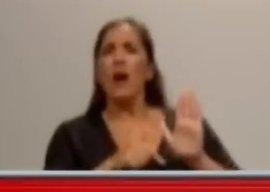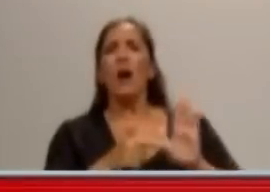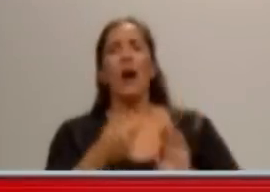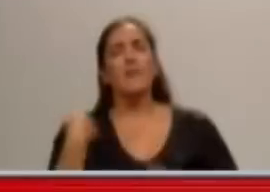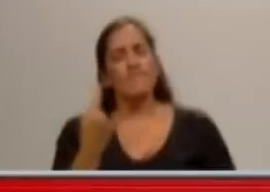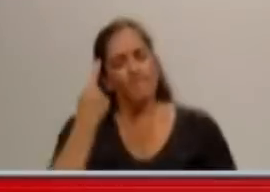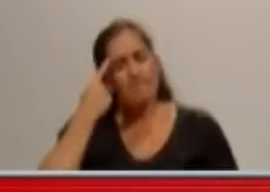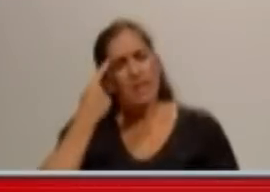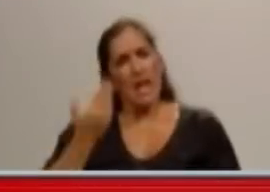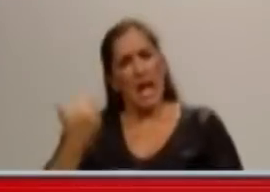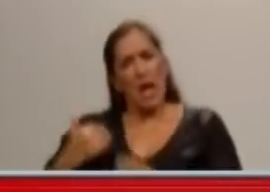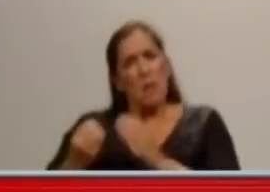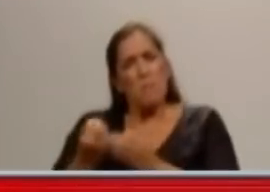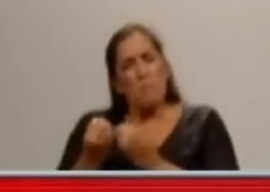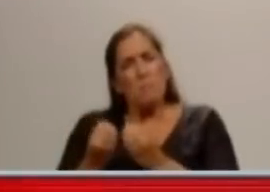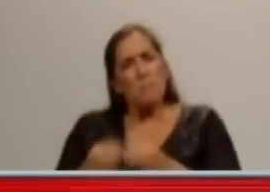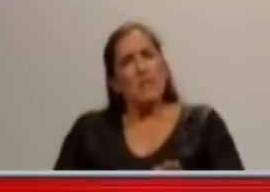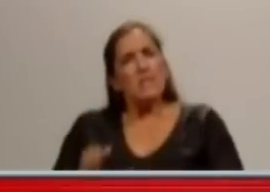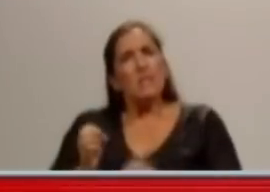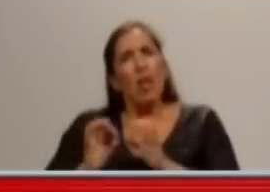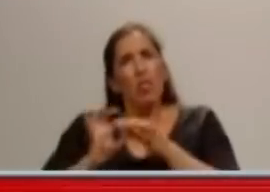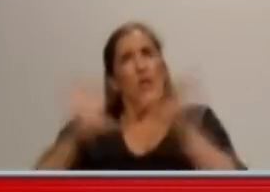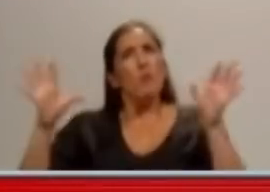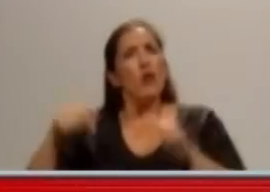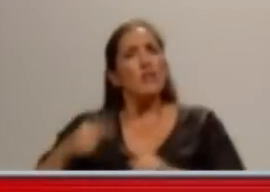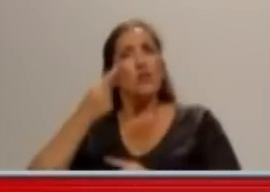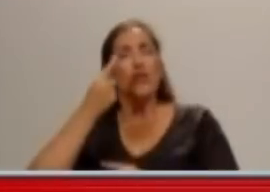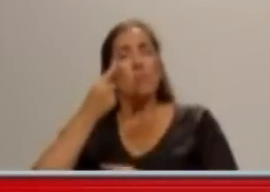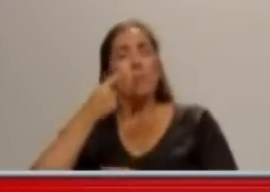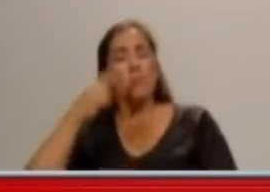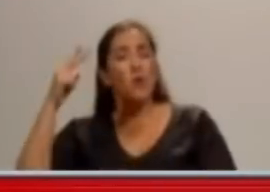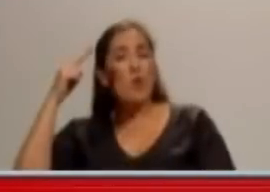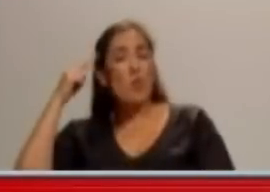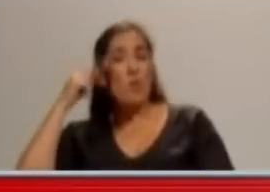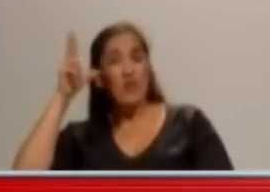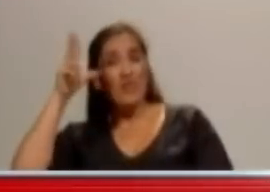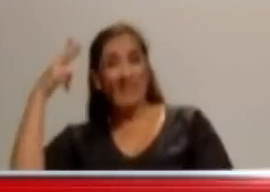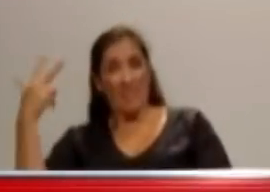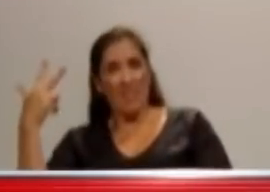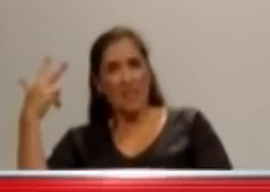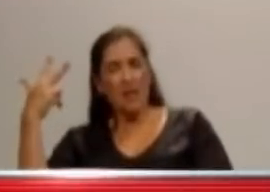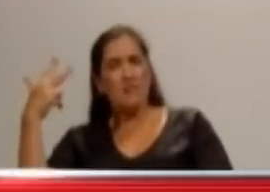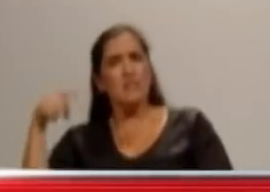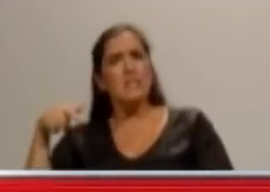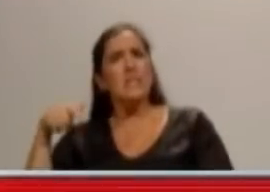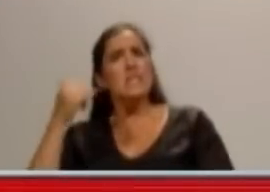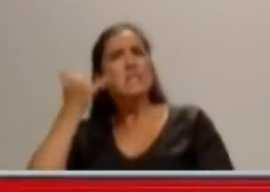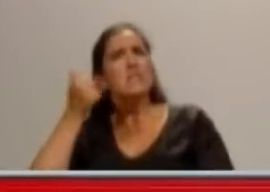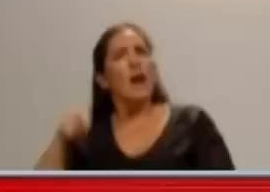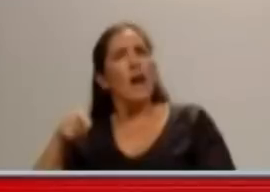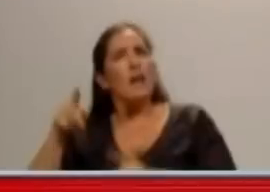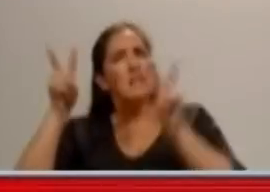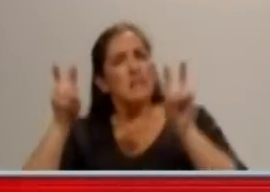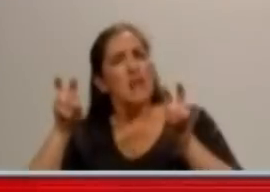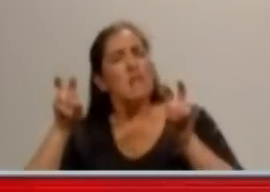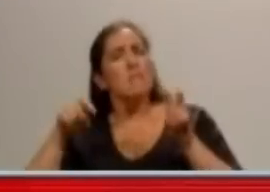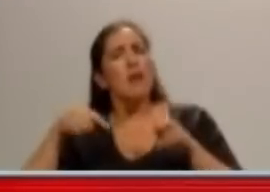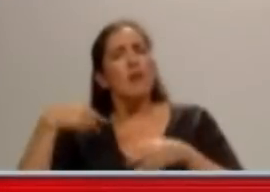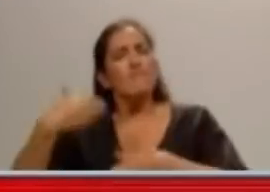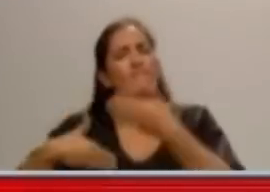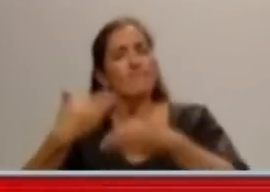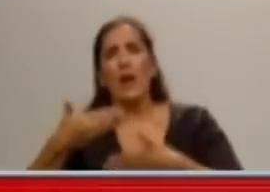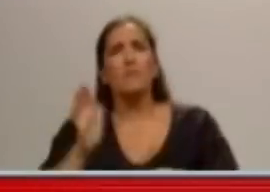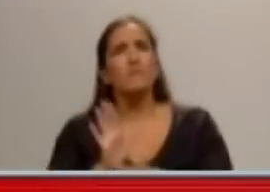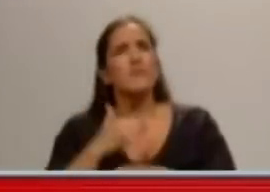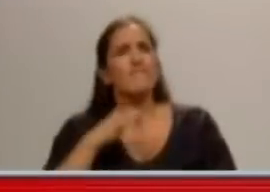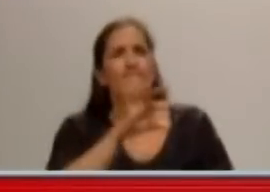gobierno está tratando de parar mal, porque además está demostrando no tener absolutamente idea de cómo enfrentarlo, el descontrol